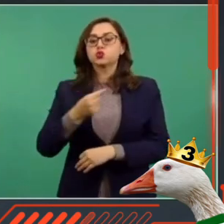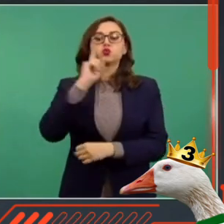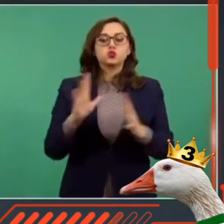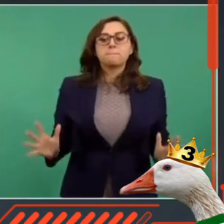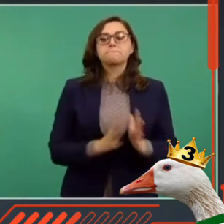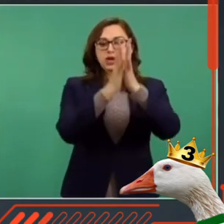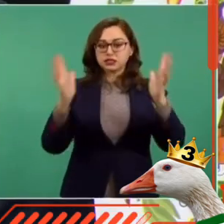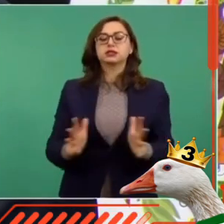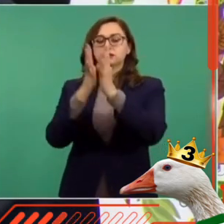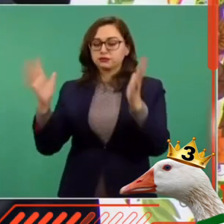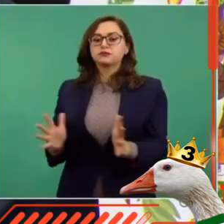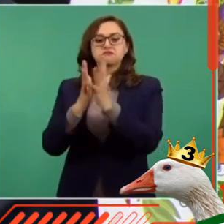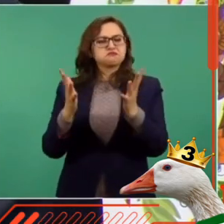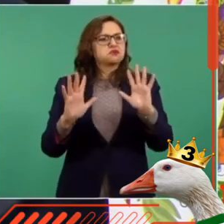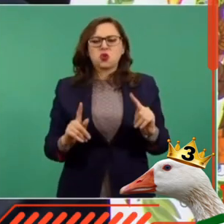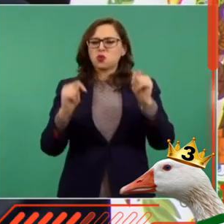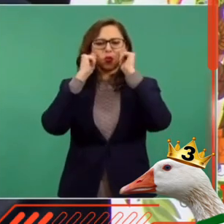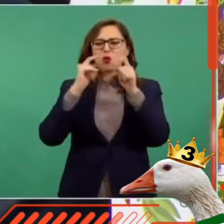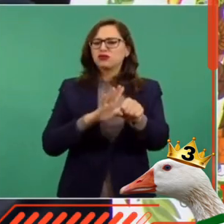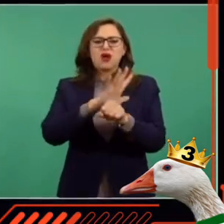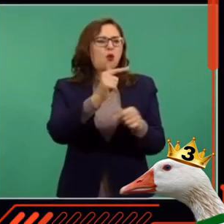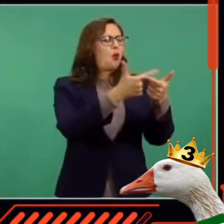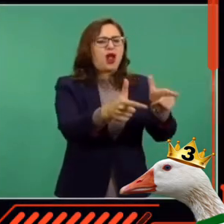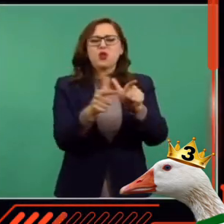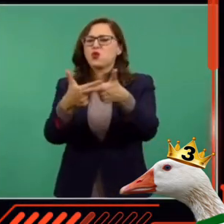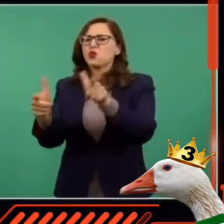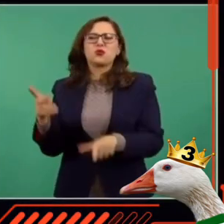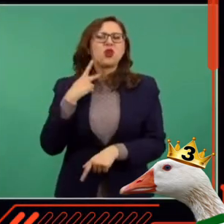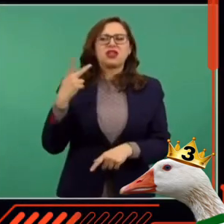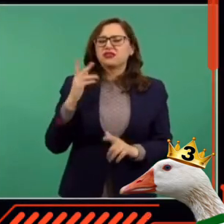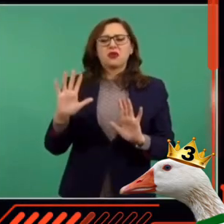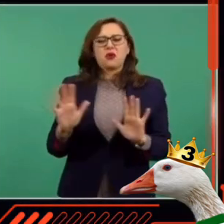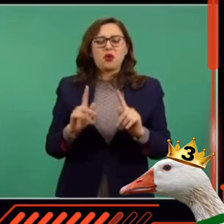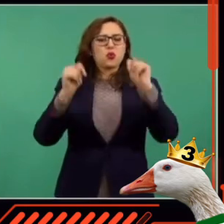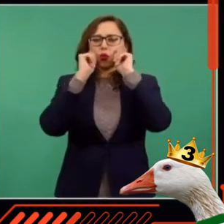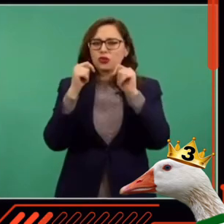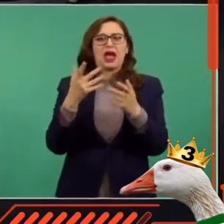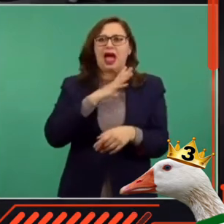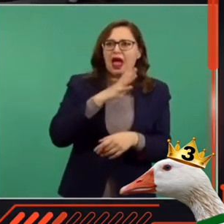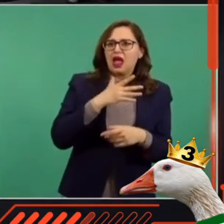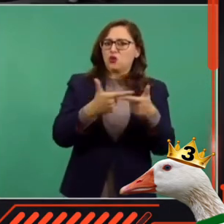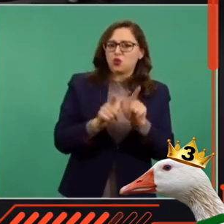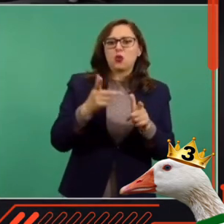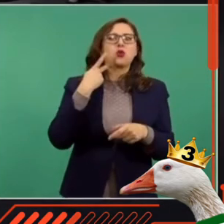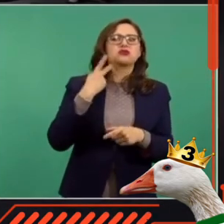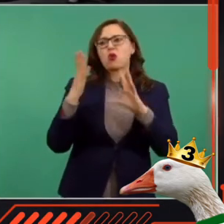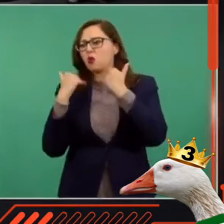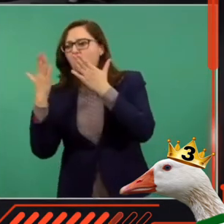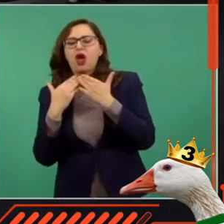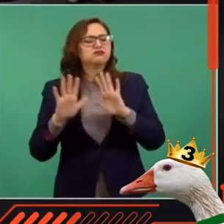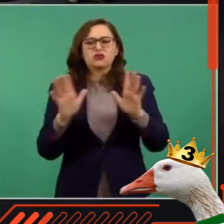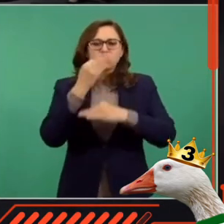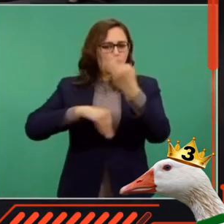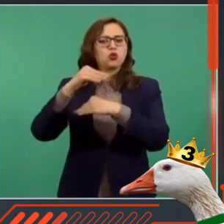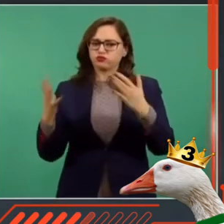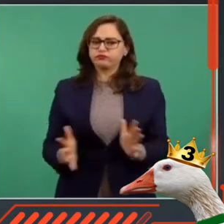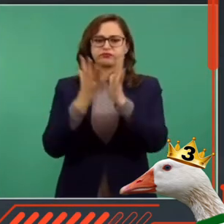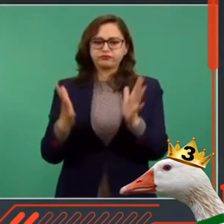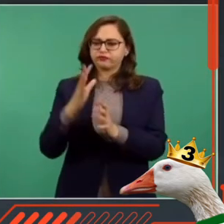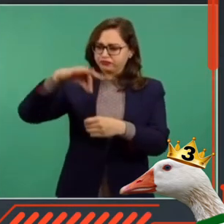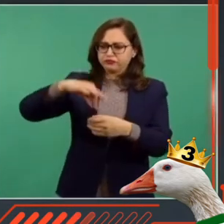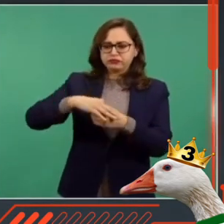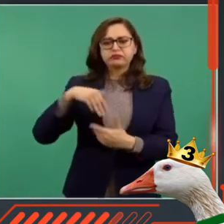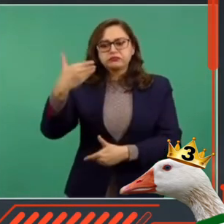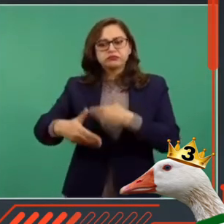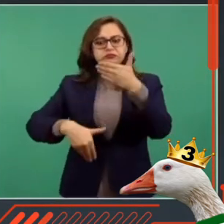mexicanos, militantes de partidos o ciudadanos apartidistas, para poner en práctica el método de la revocación del mandato hasta